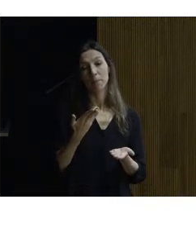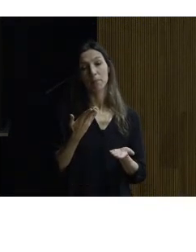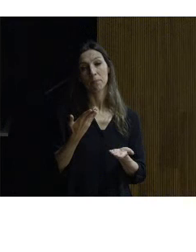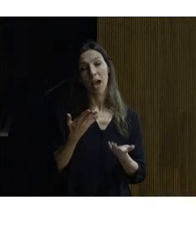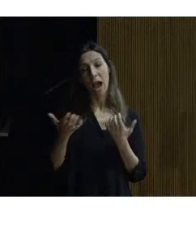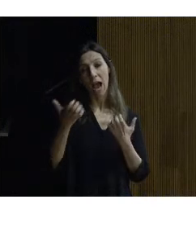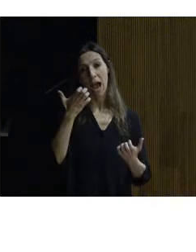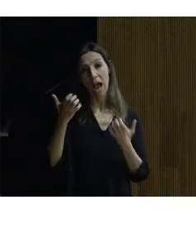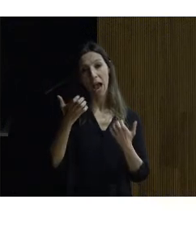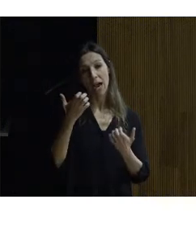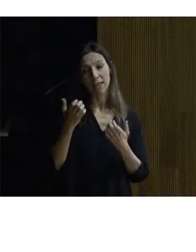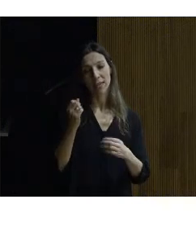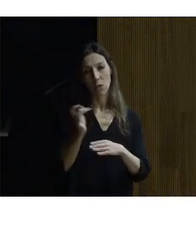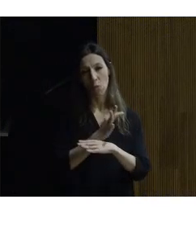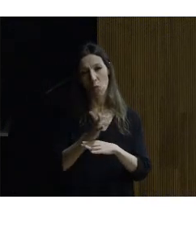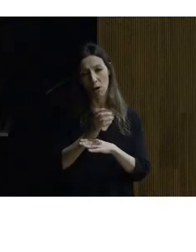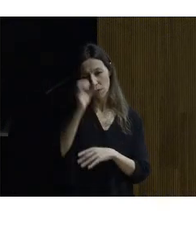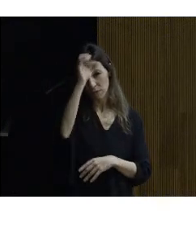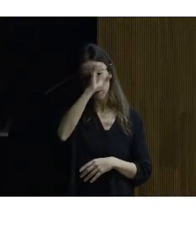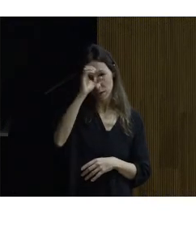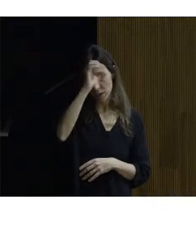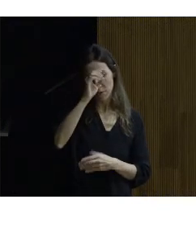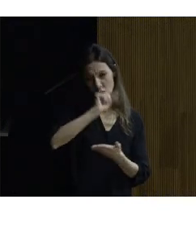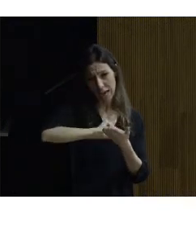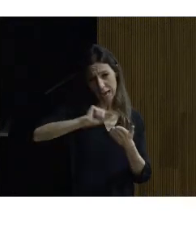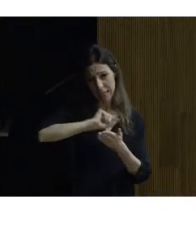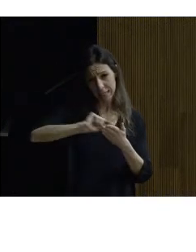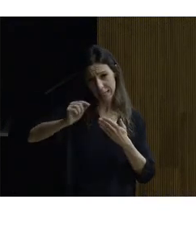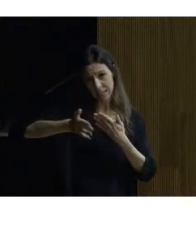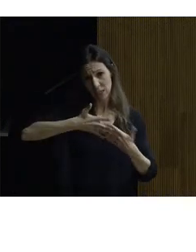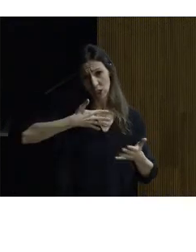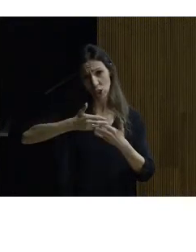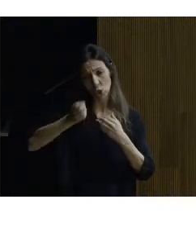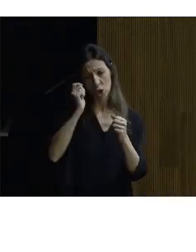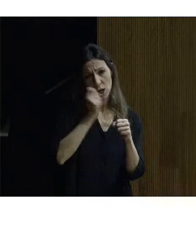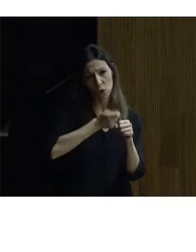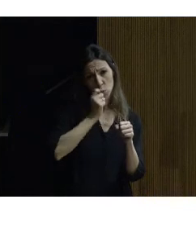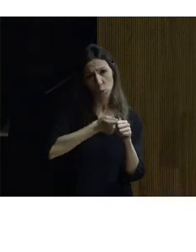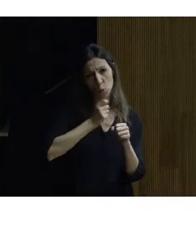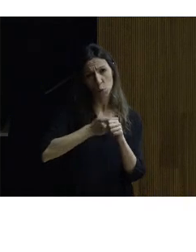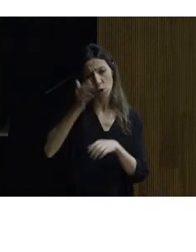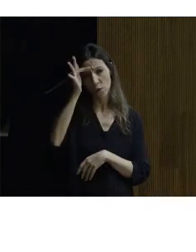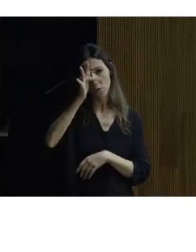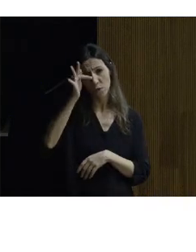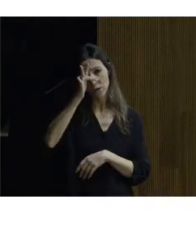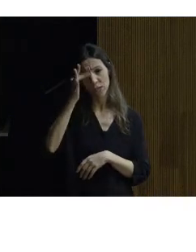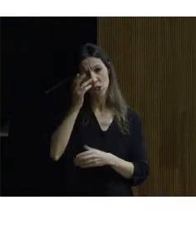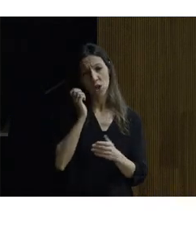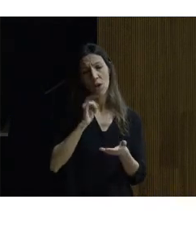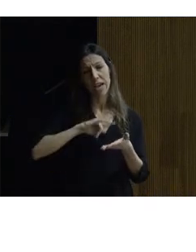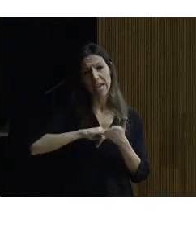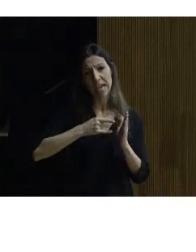botánico científico escritor escultor filósofo ingeniero